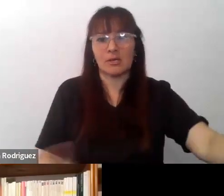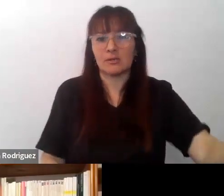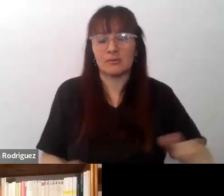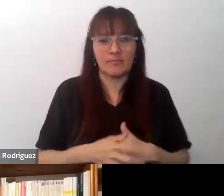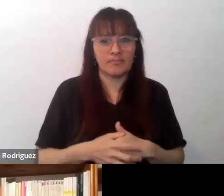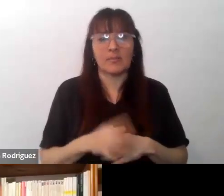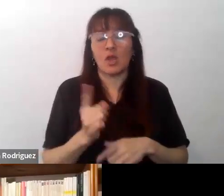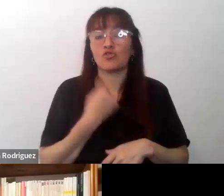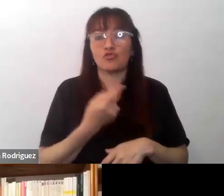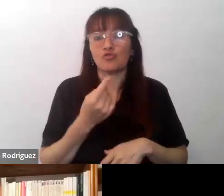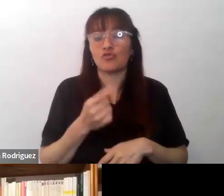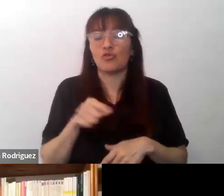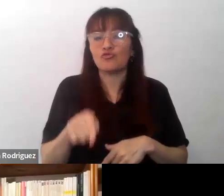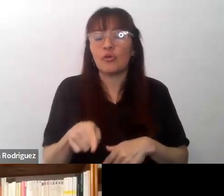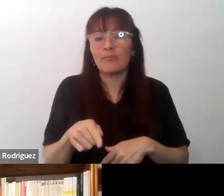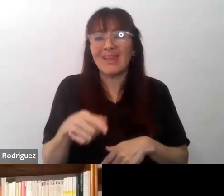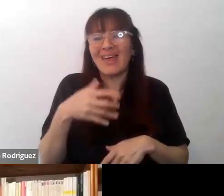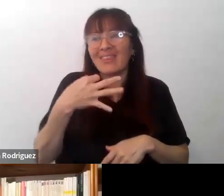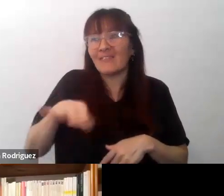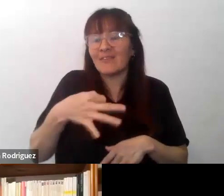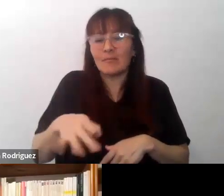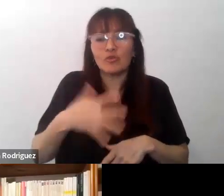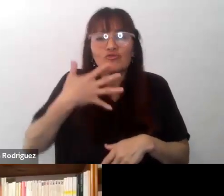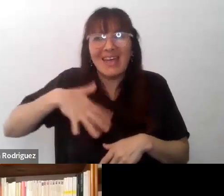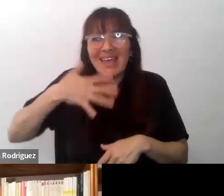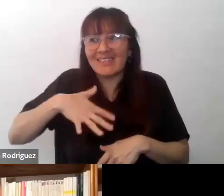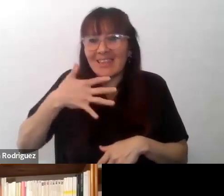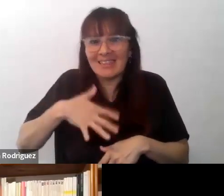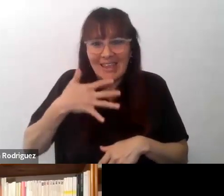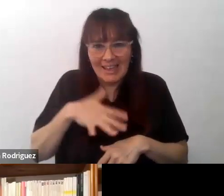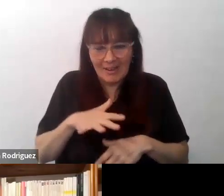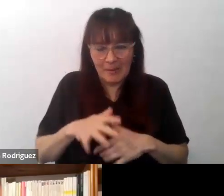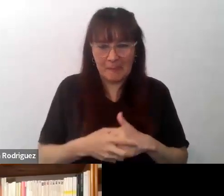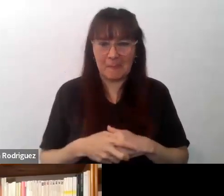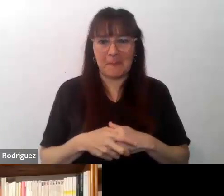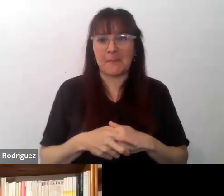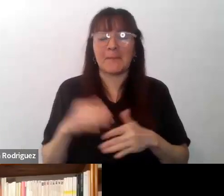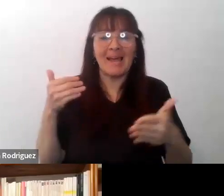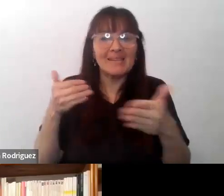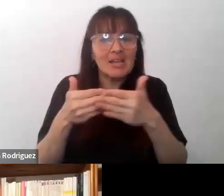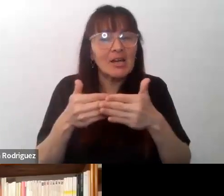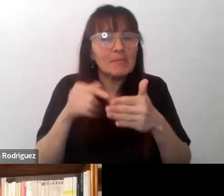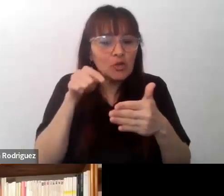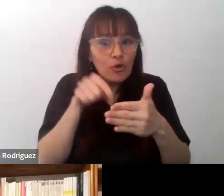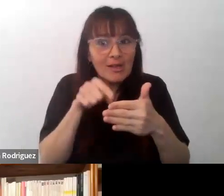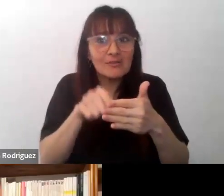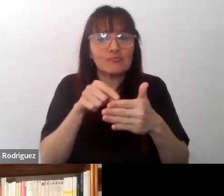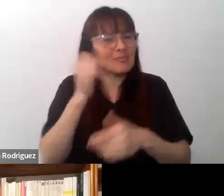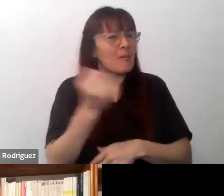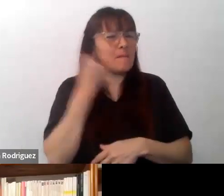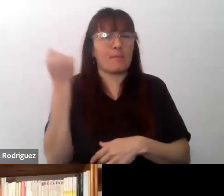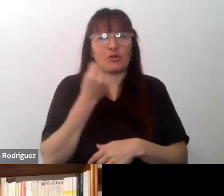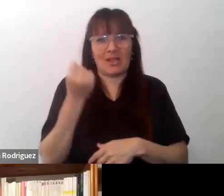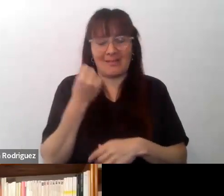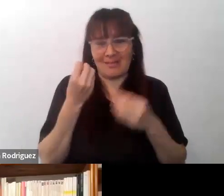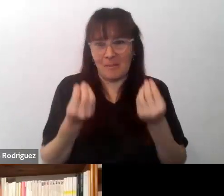suficientemente semejantes para poder entendernos. Ese acercamiento es muy importante para que haya una